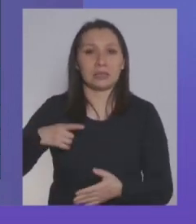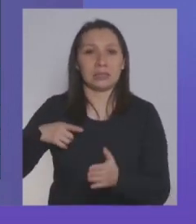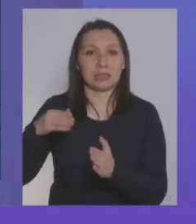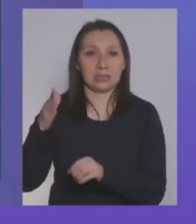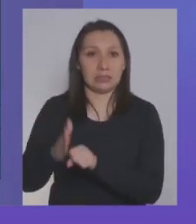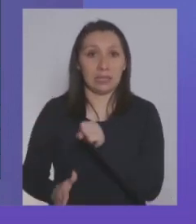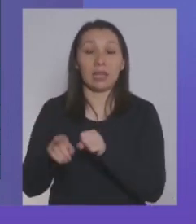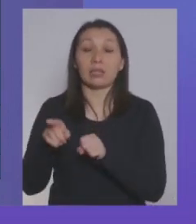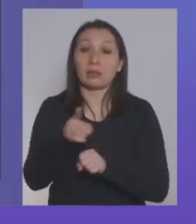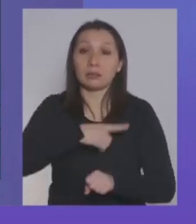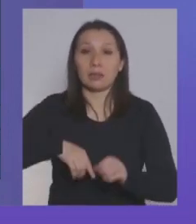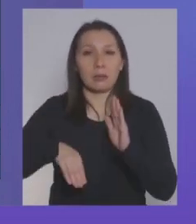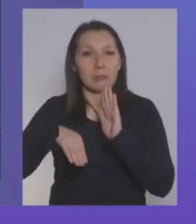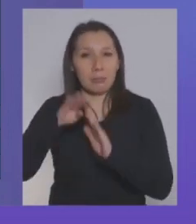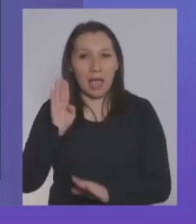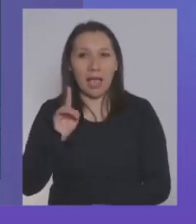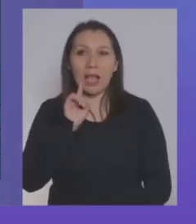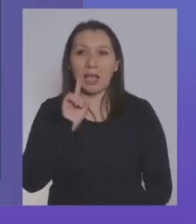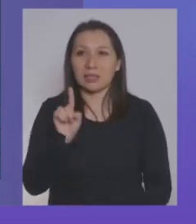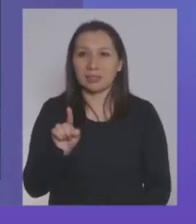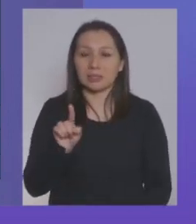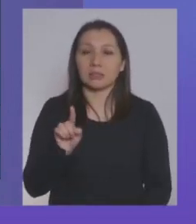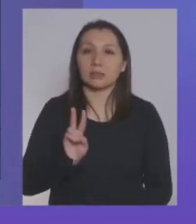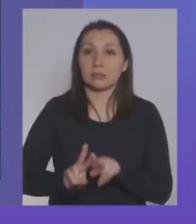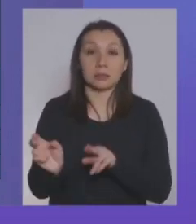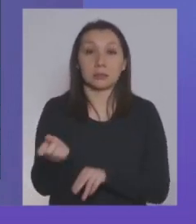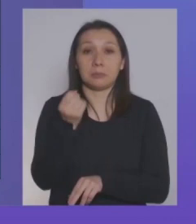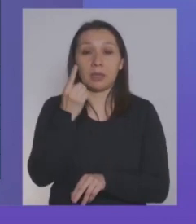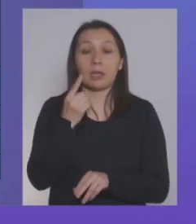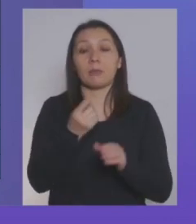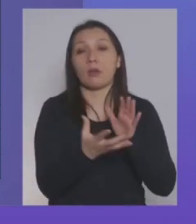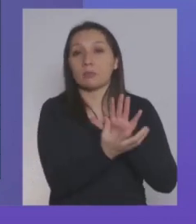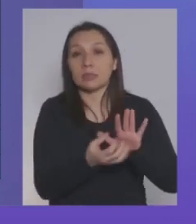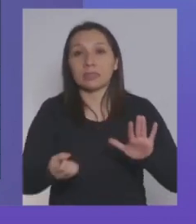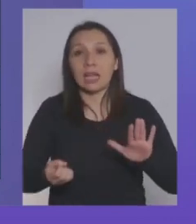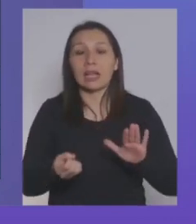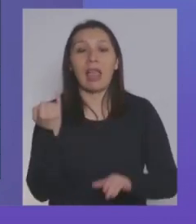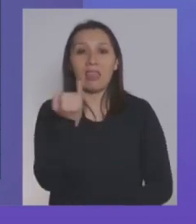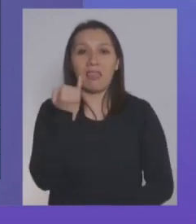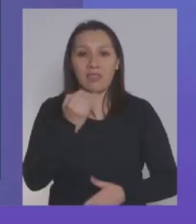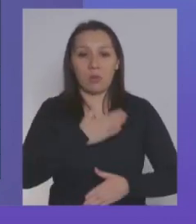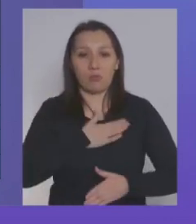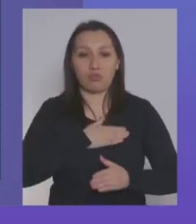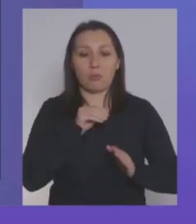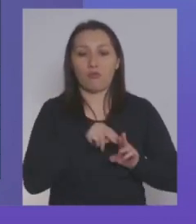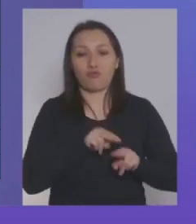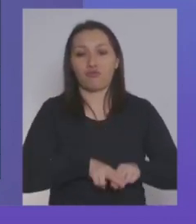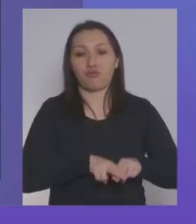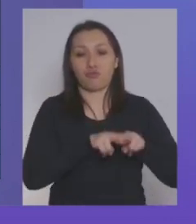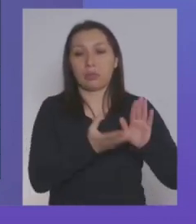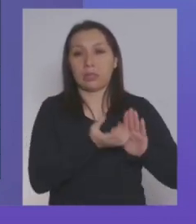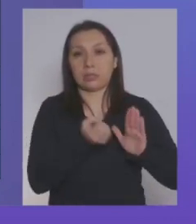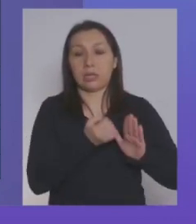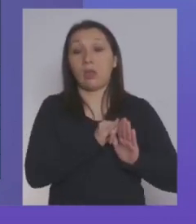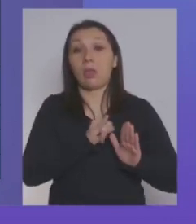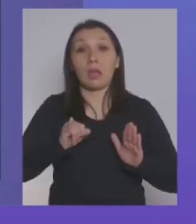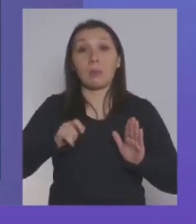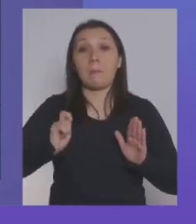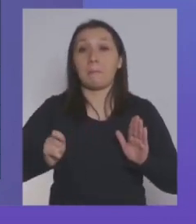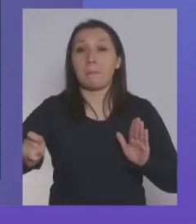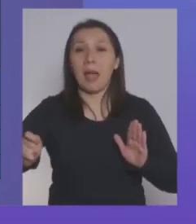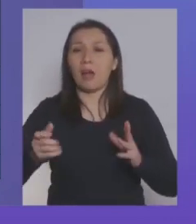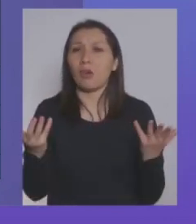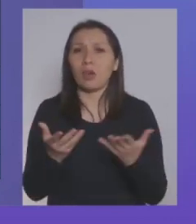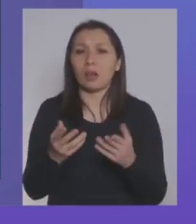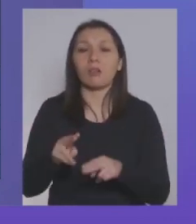que mayoritariamente lo que se hizo primero fue uso de la cuenta individual, pero ya prácticamente todos los pagos tienen que